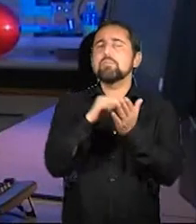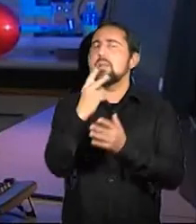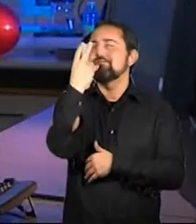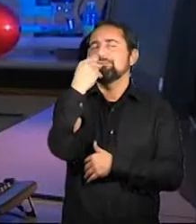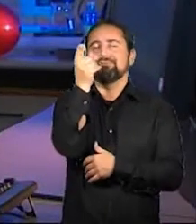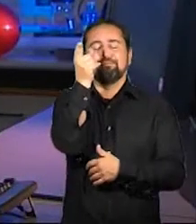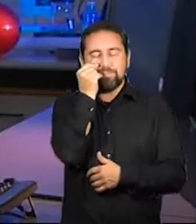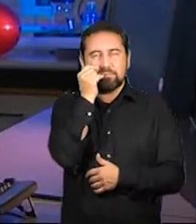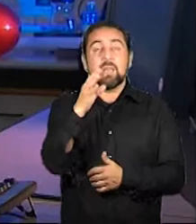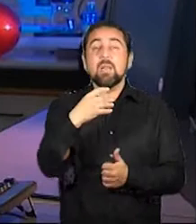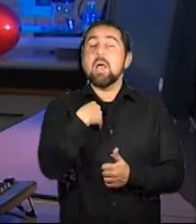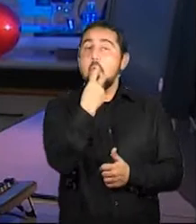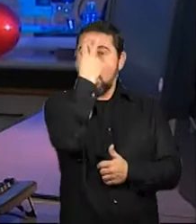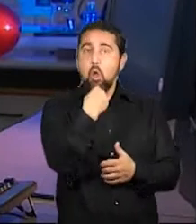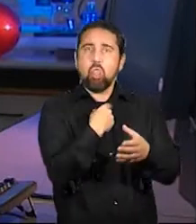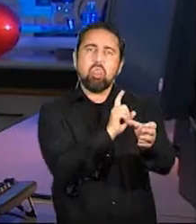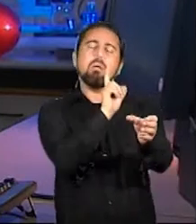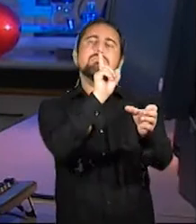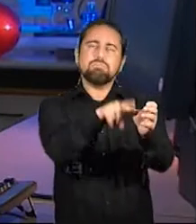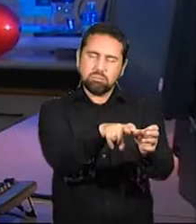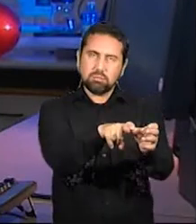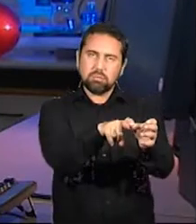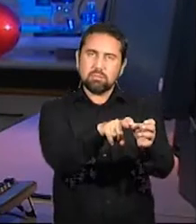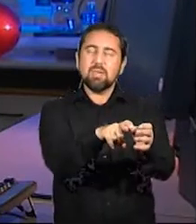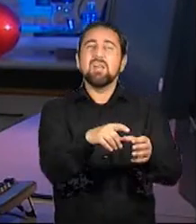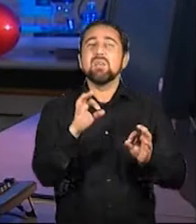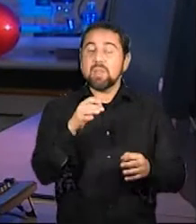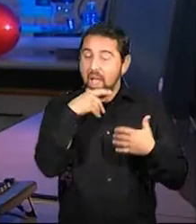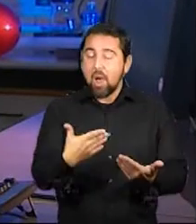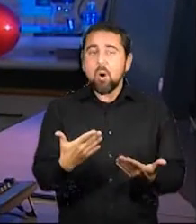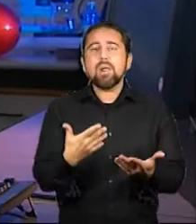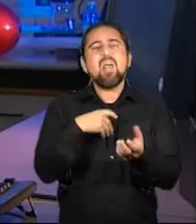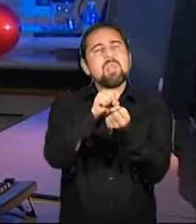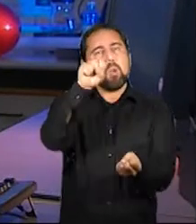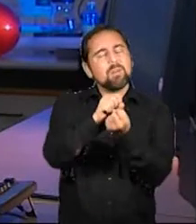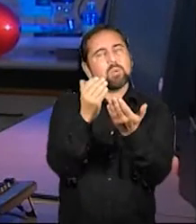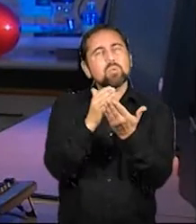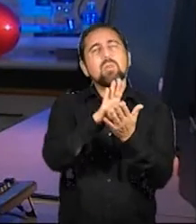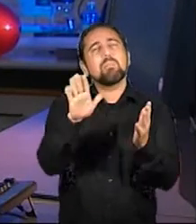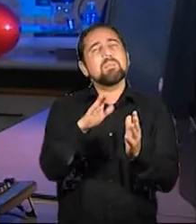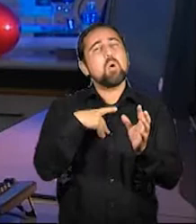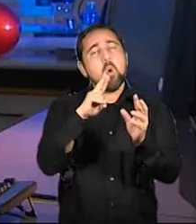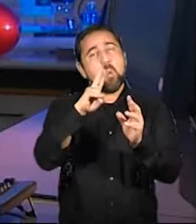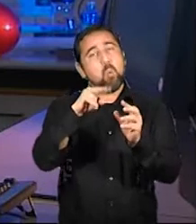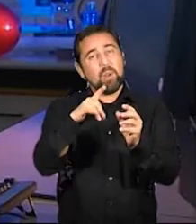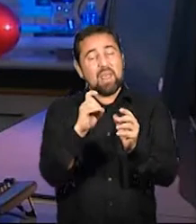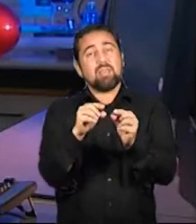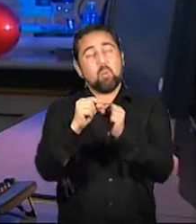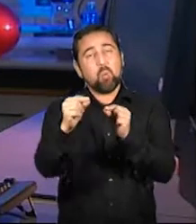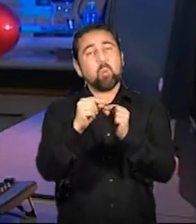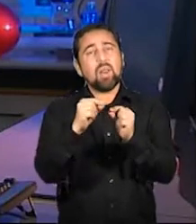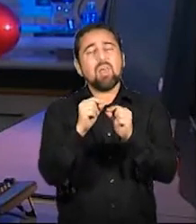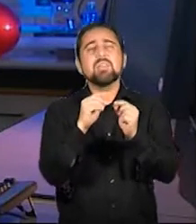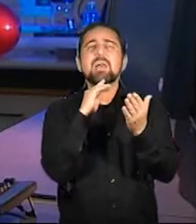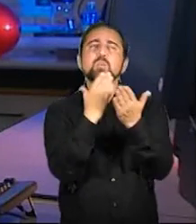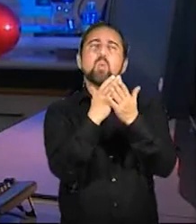afiliado a la ONCE. En la actualidad estudio Diplomatura de Ciencias Empresariales en la UNED. Como la UNED